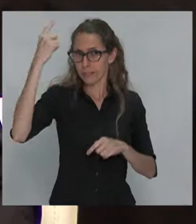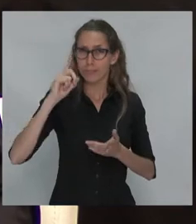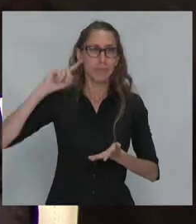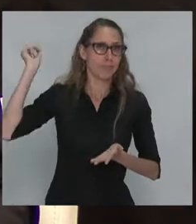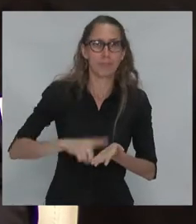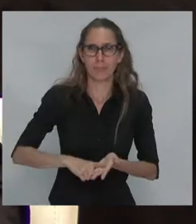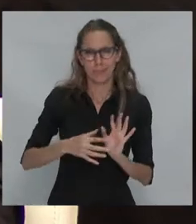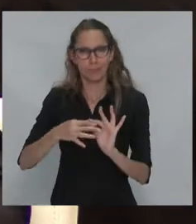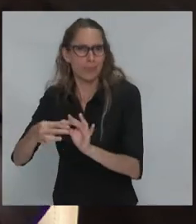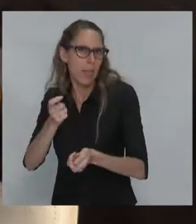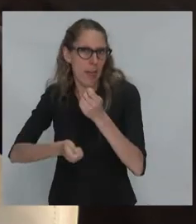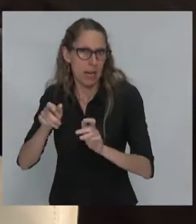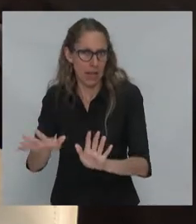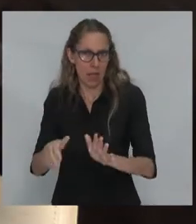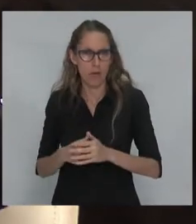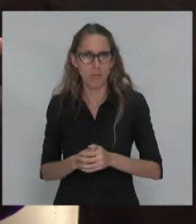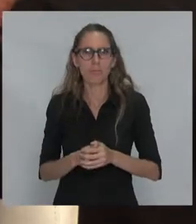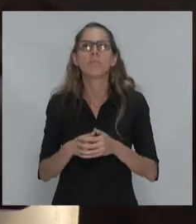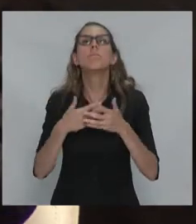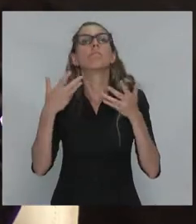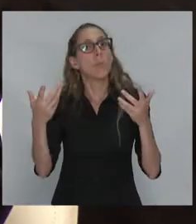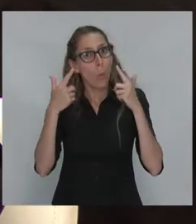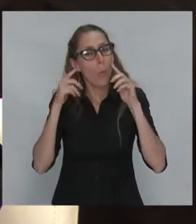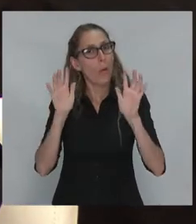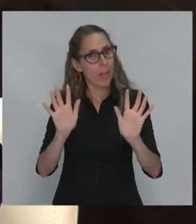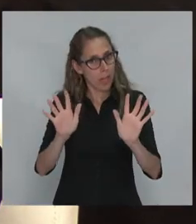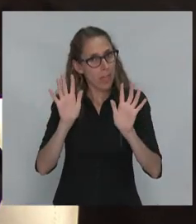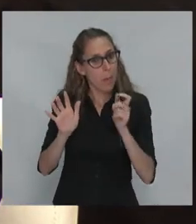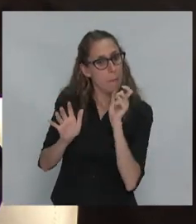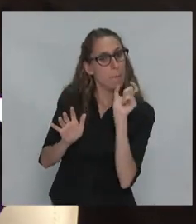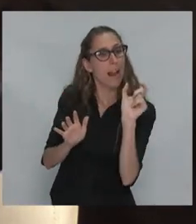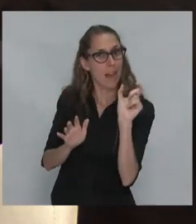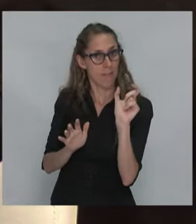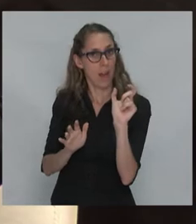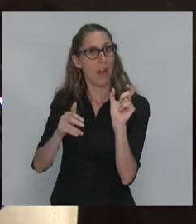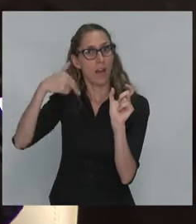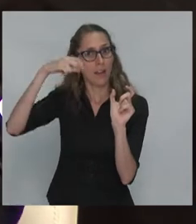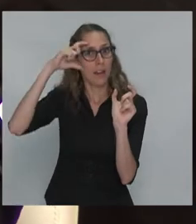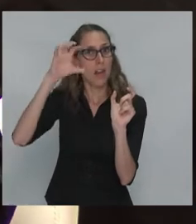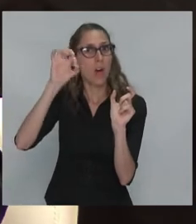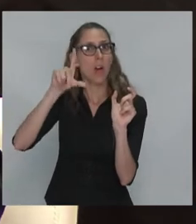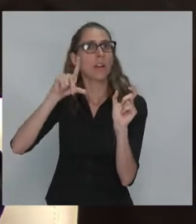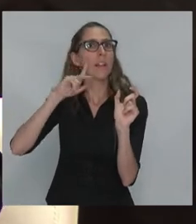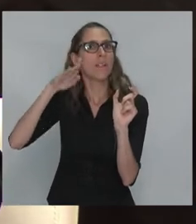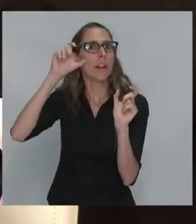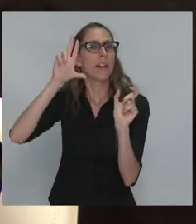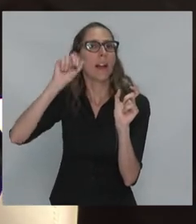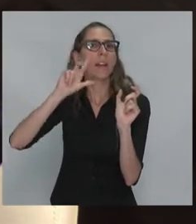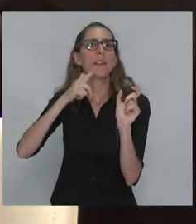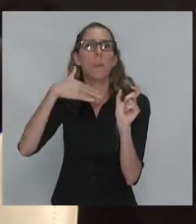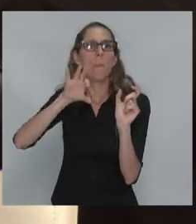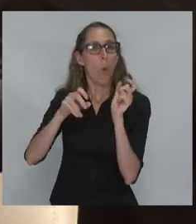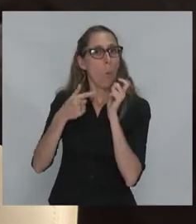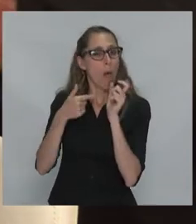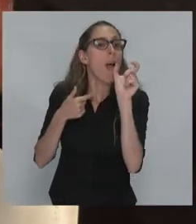mercado. Entonces, debemos hacer cuidado con ese uso de la palabra neoliberalismo.